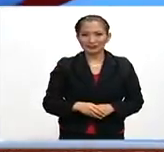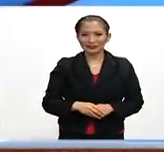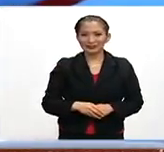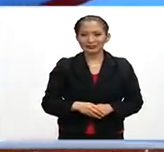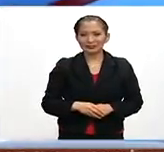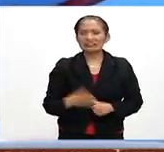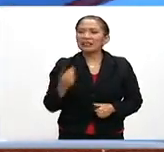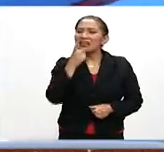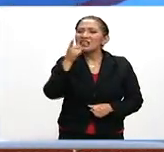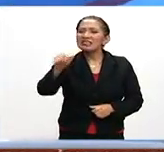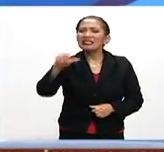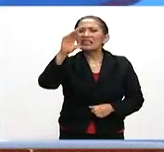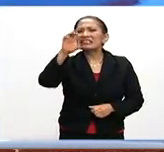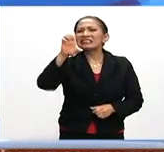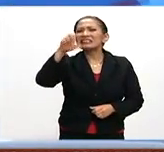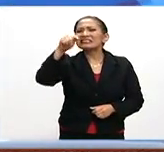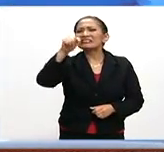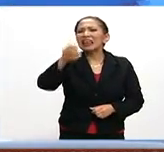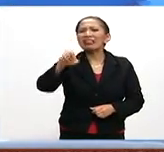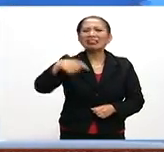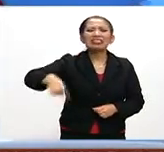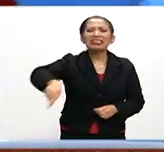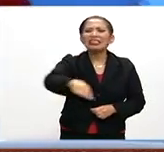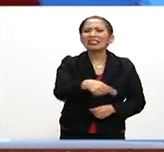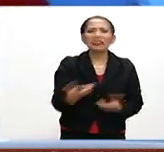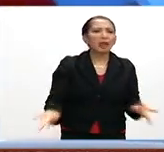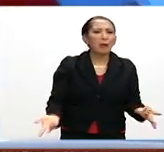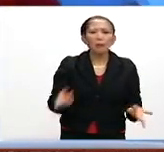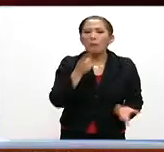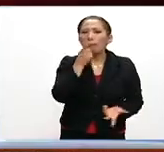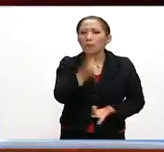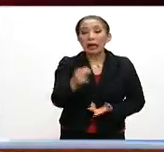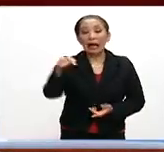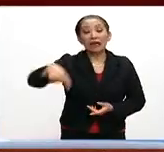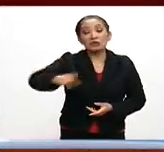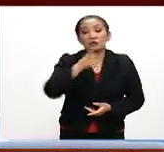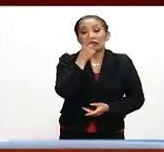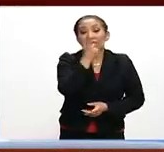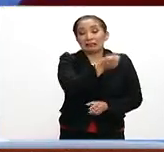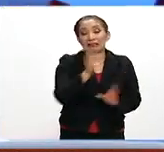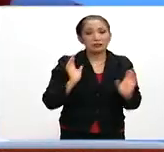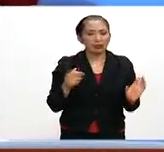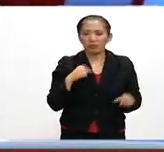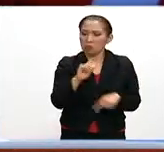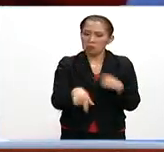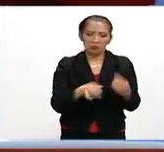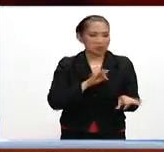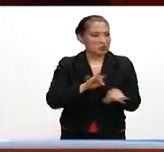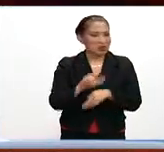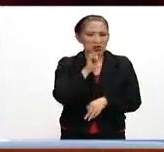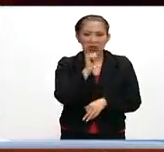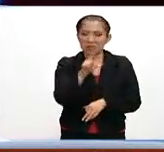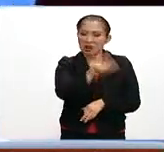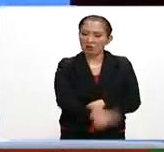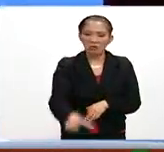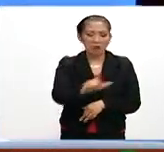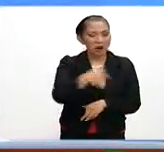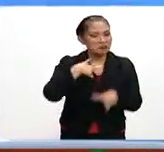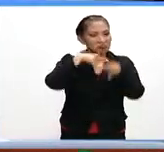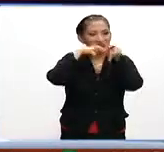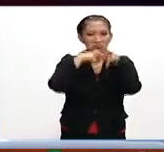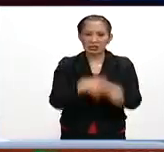¿Pero qué dice la Coordinadora Nacional de Trabajadores de la Educación? Bueno, ellos dijeron que no regresarán a clases este lunes y que